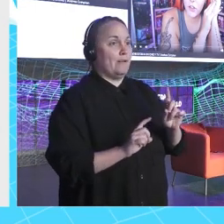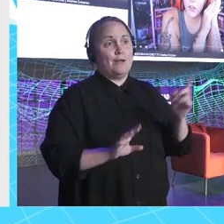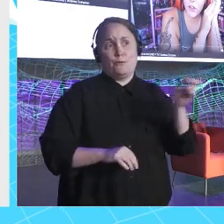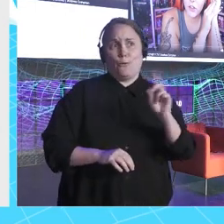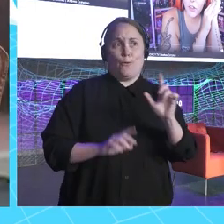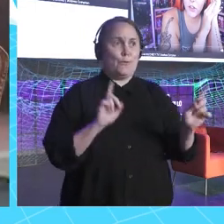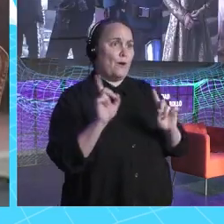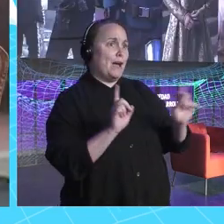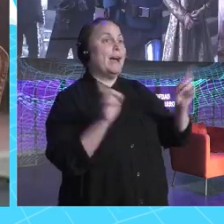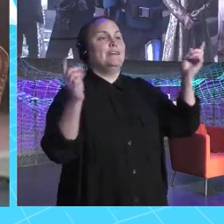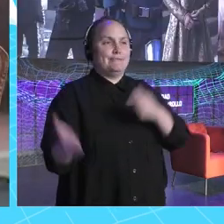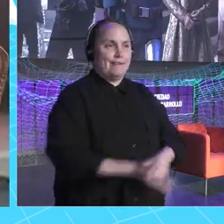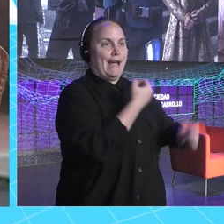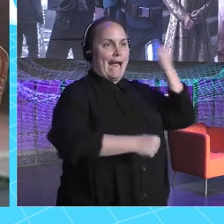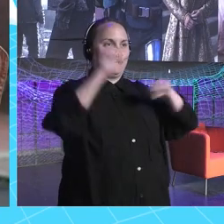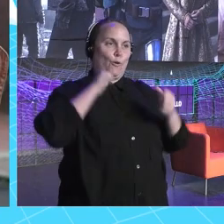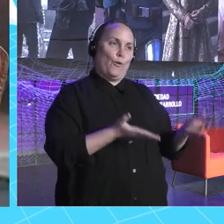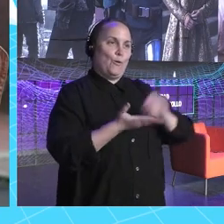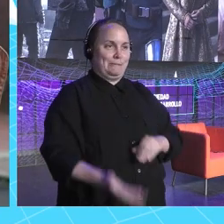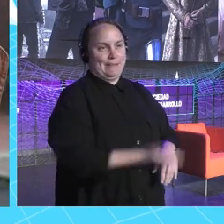¡No, no! ¡Pedro Pascal! ¡Woohoo!